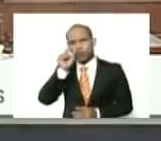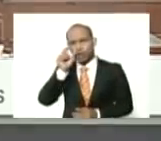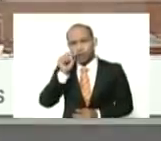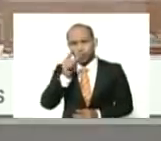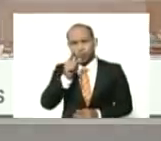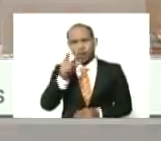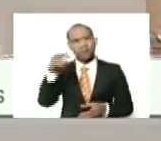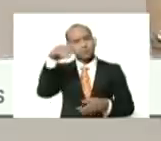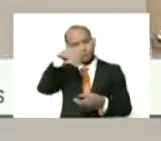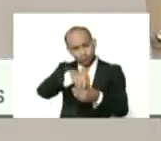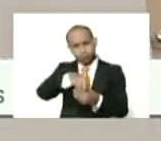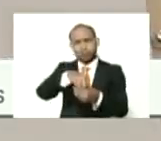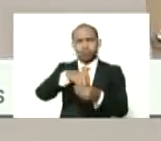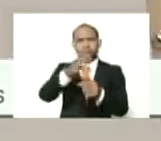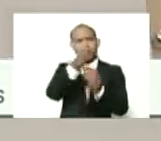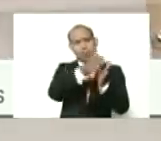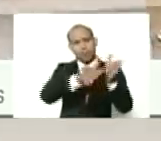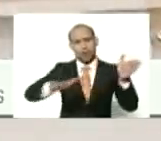al panteón,